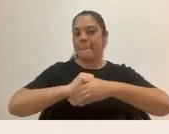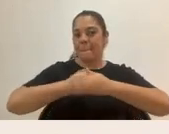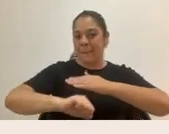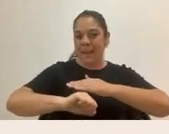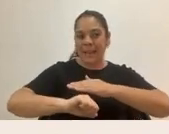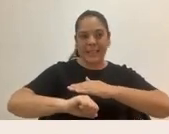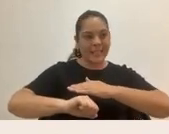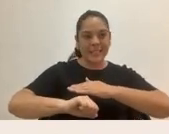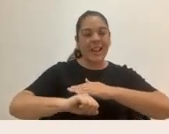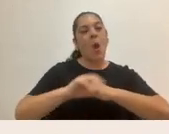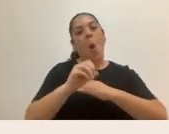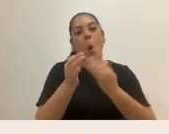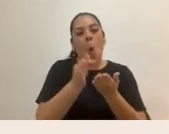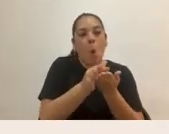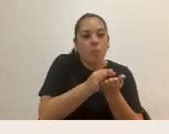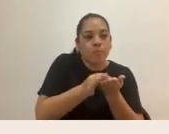ovular.